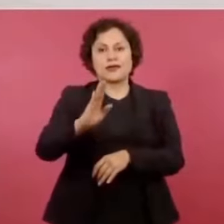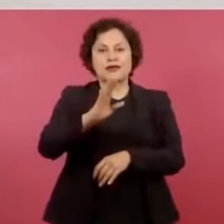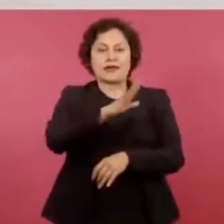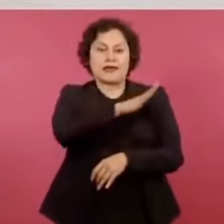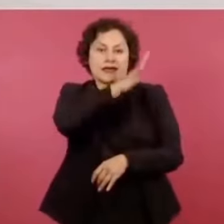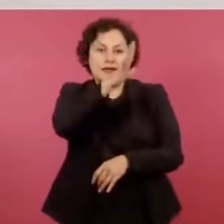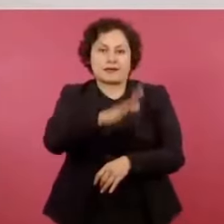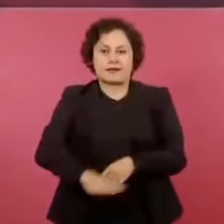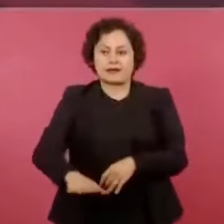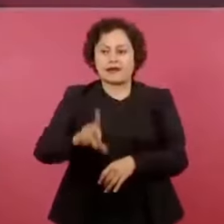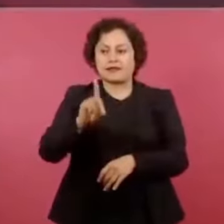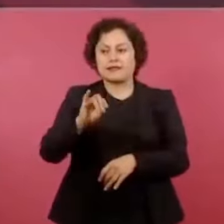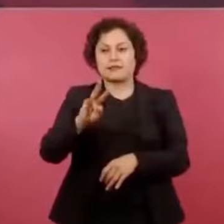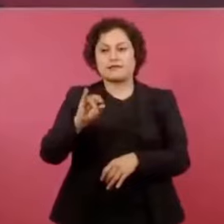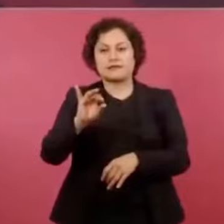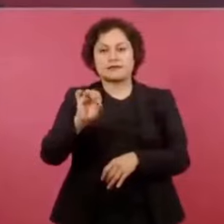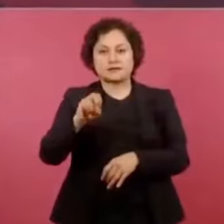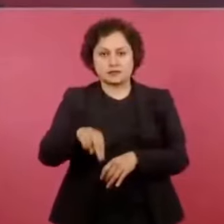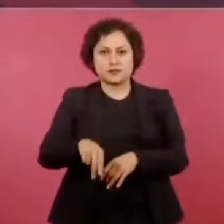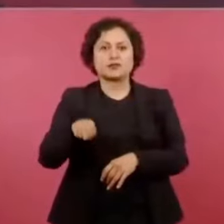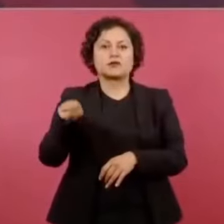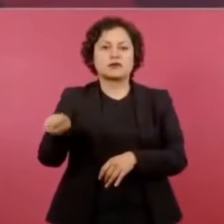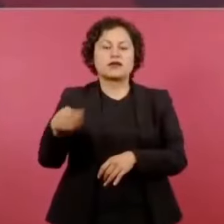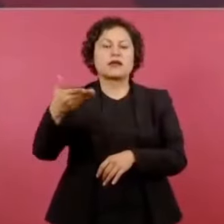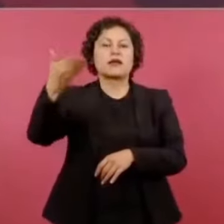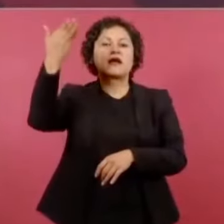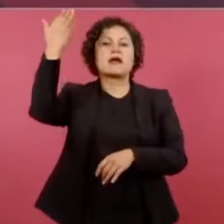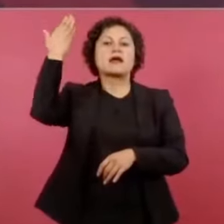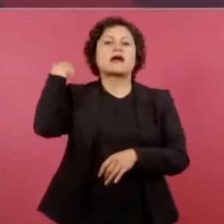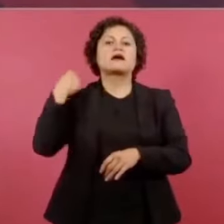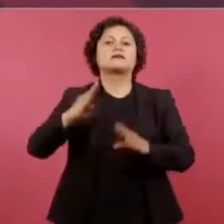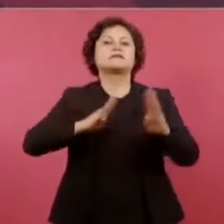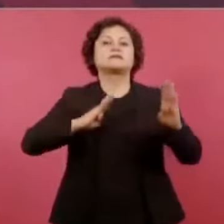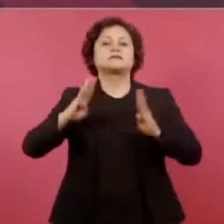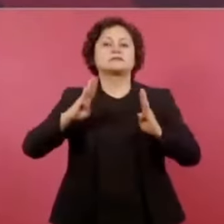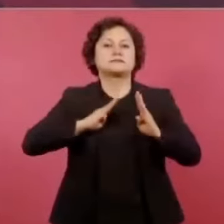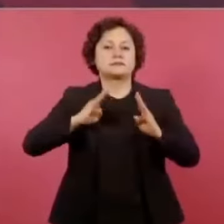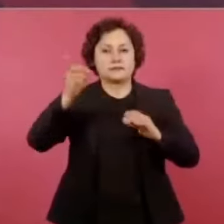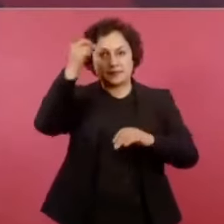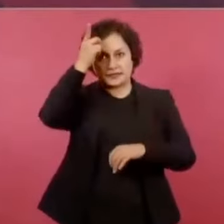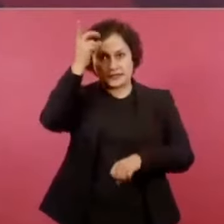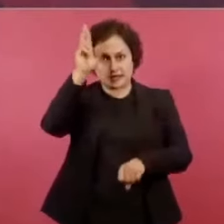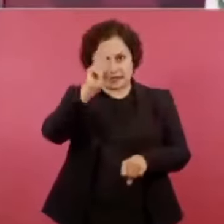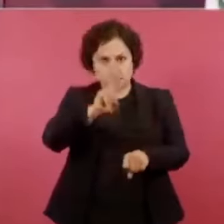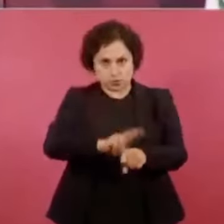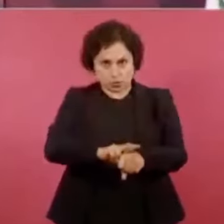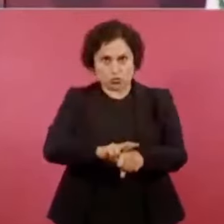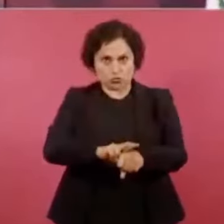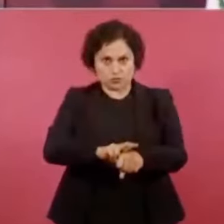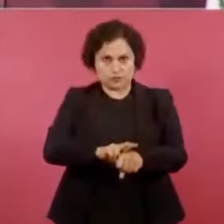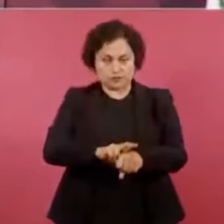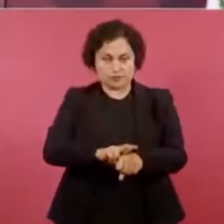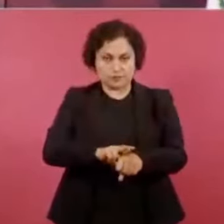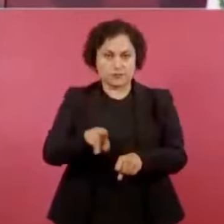del colegio militar de primera,